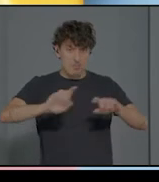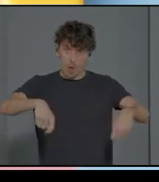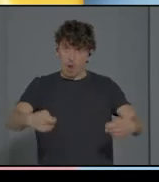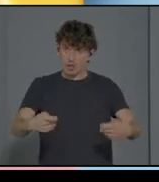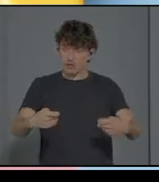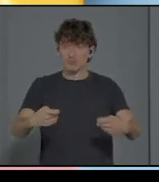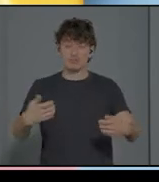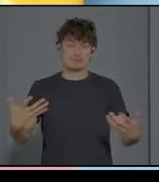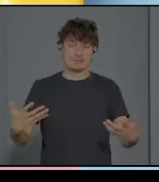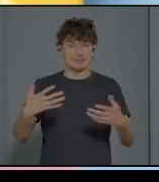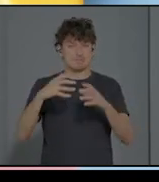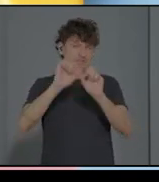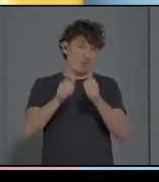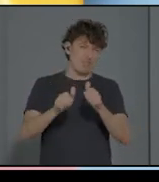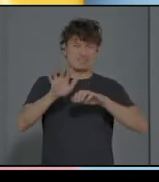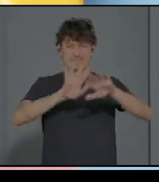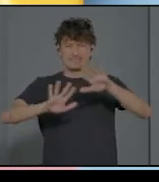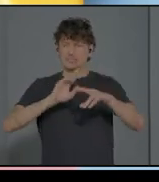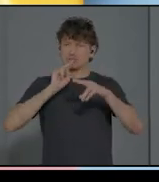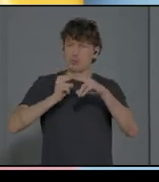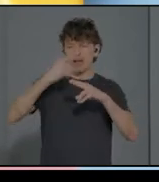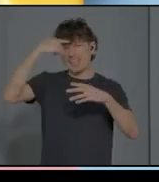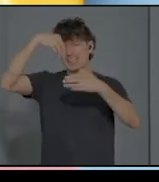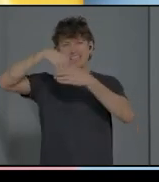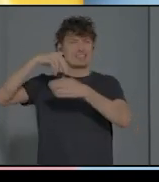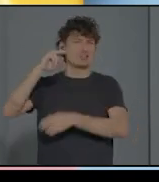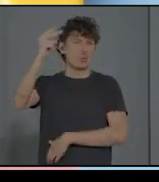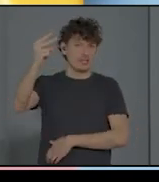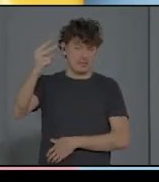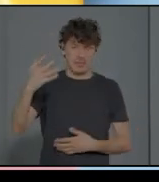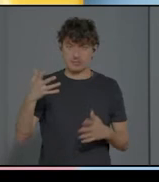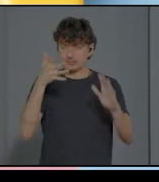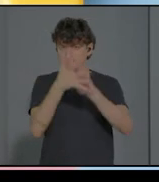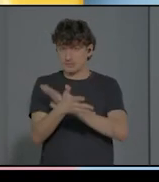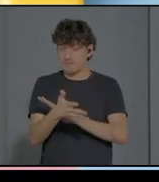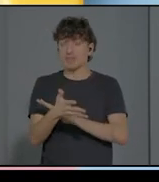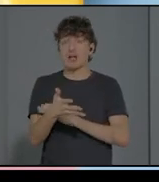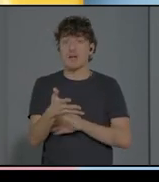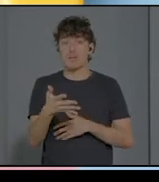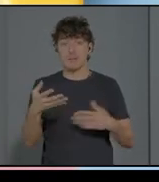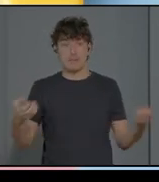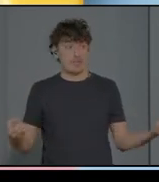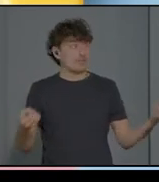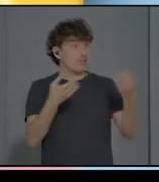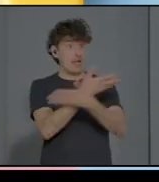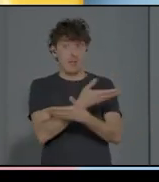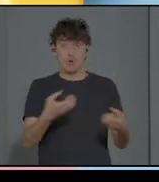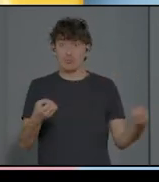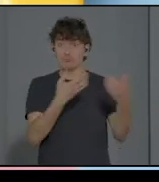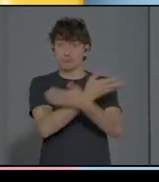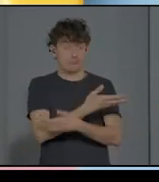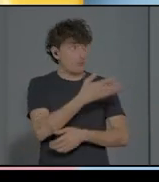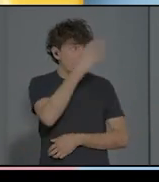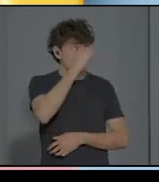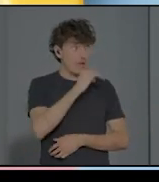intersubjetividad. Es decir, el intercambio que existe entre progenitor y niño y ese intercambio que